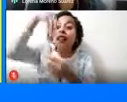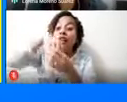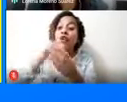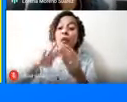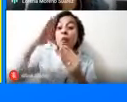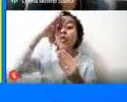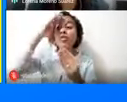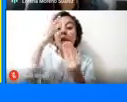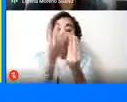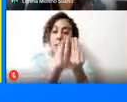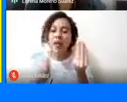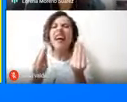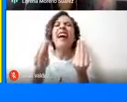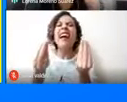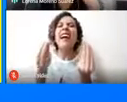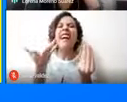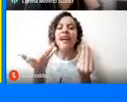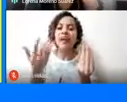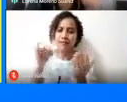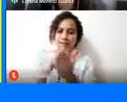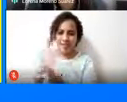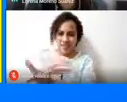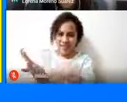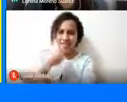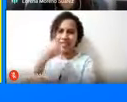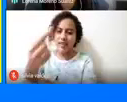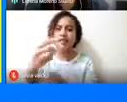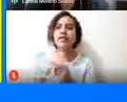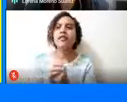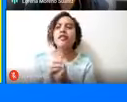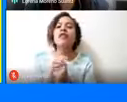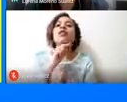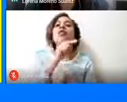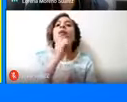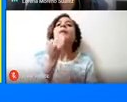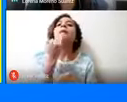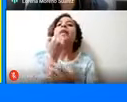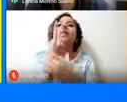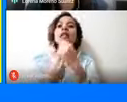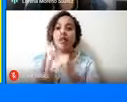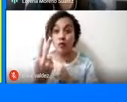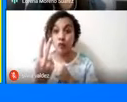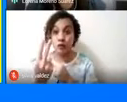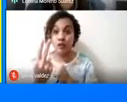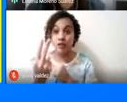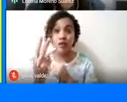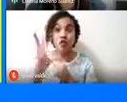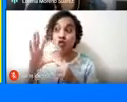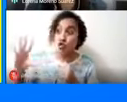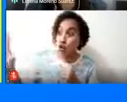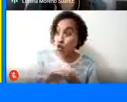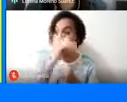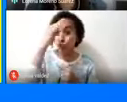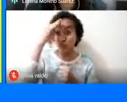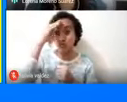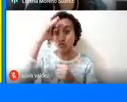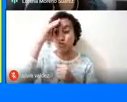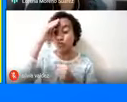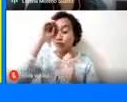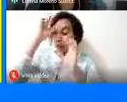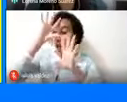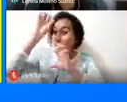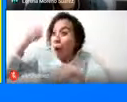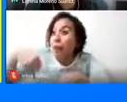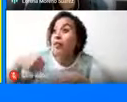policía de turismo es que, lo mencionaba anteriormente, son bilingües, que no todos los policías están en la capacidad